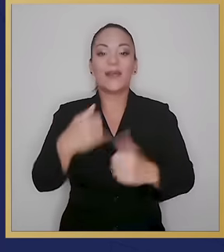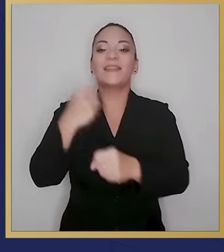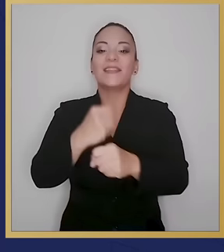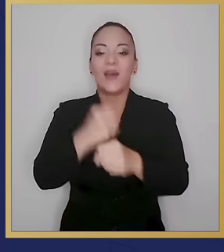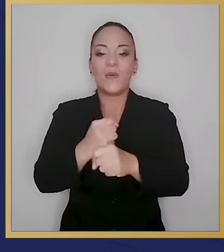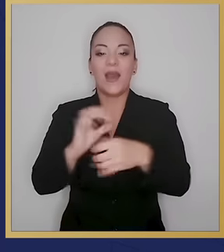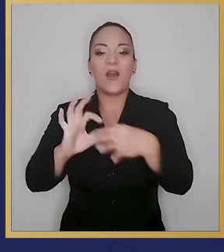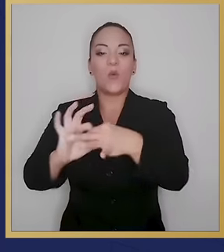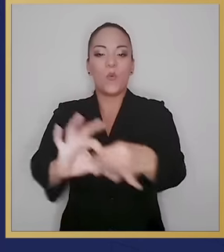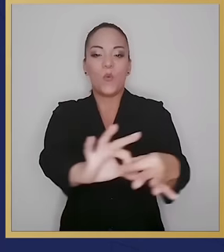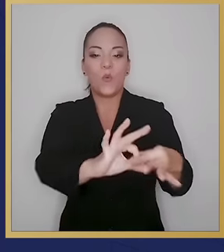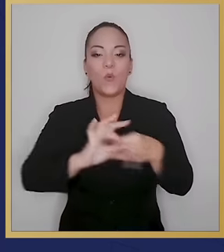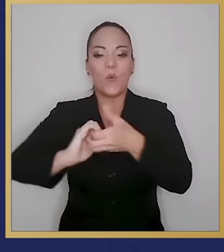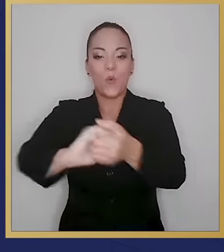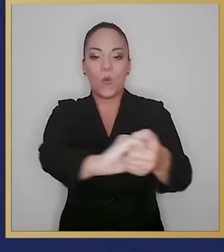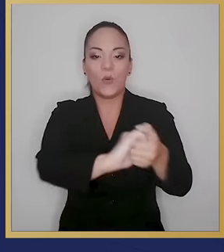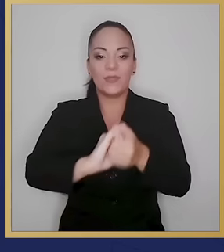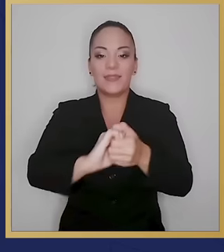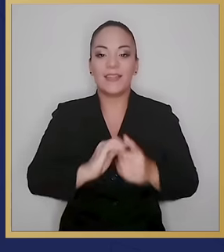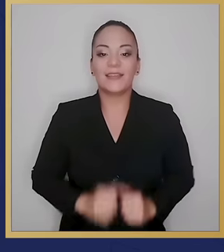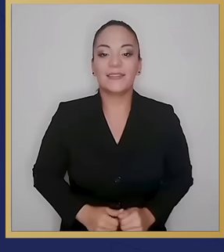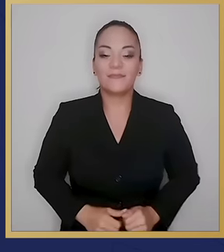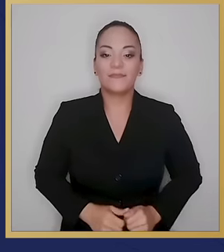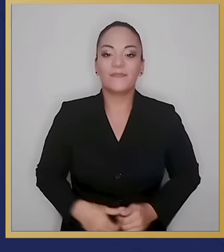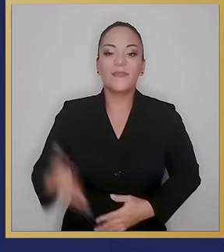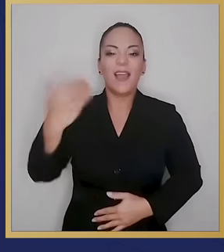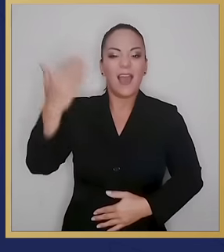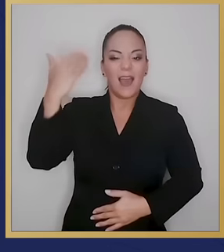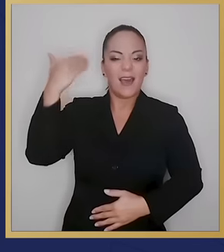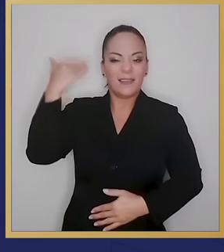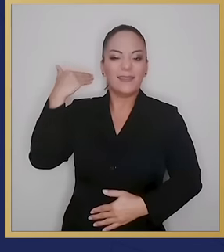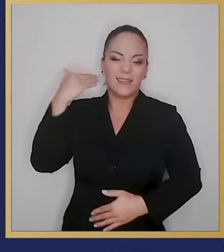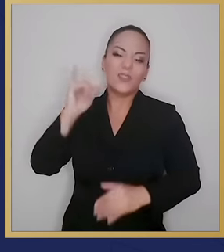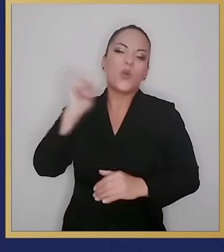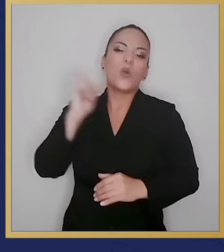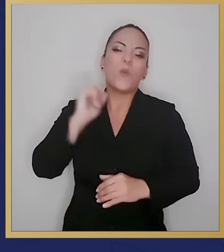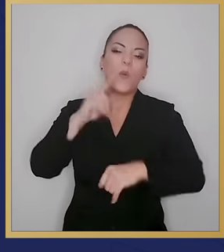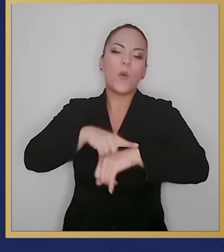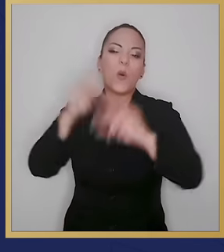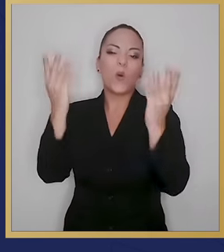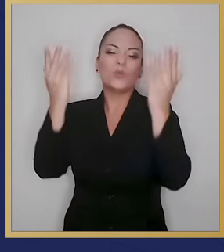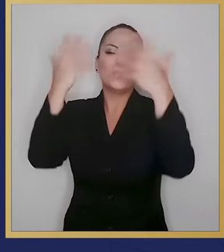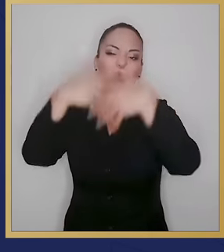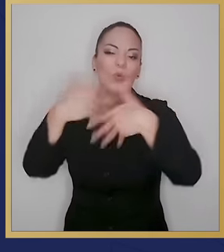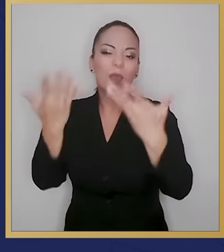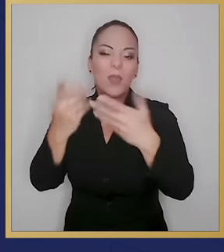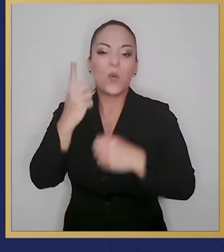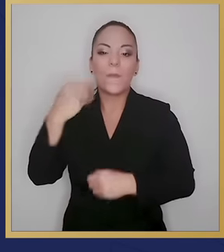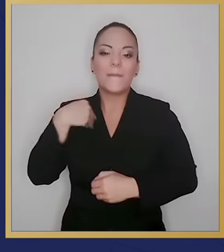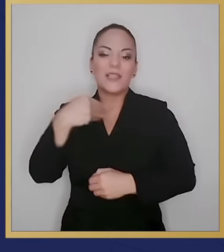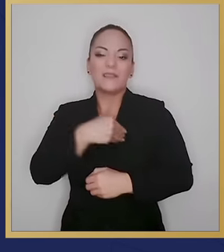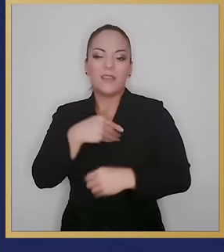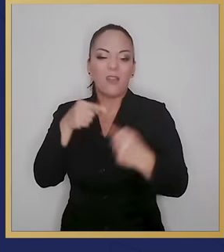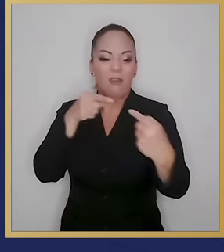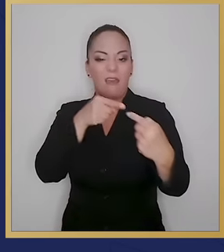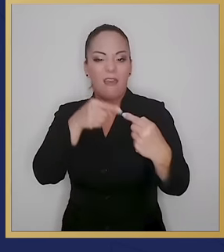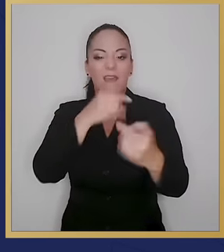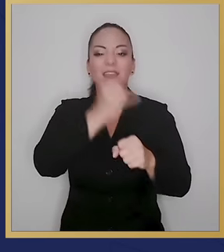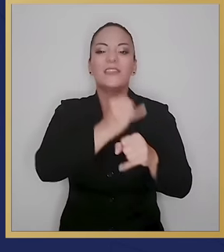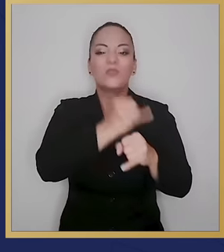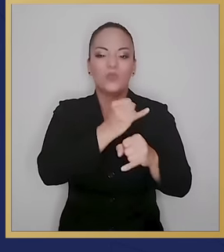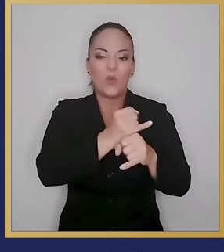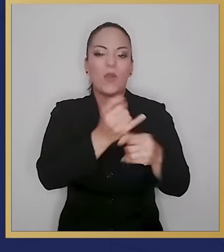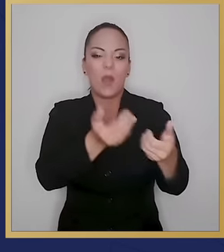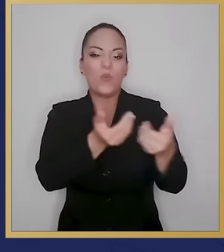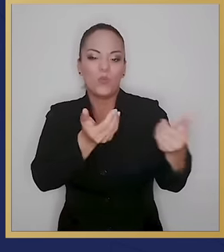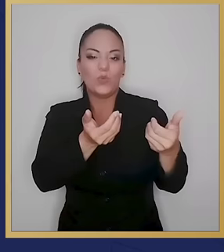trabajan juntas. Atrás quedaron esos tiempos oscuros, ustedes se acuerdan, donde un ministerio peleaba con una